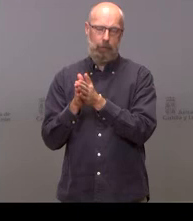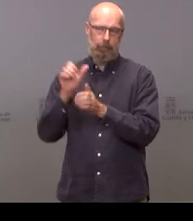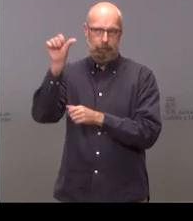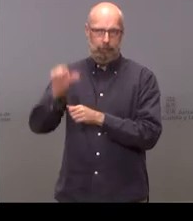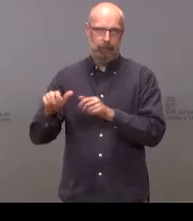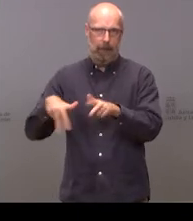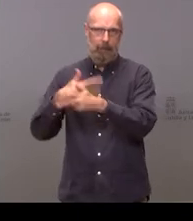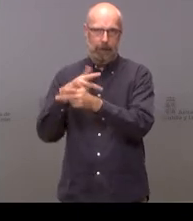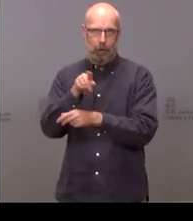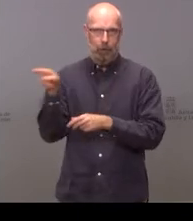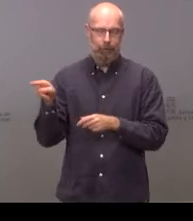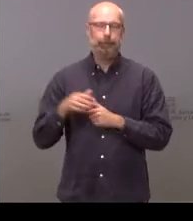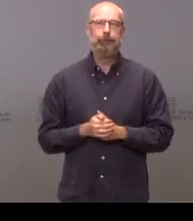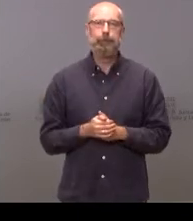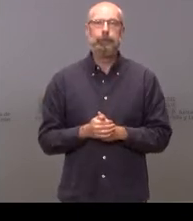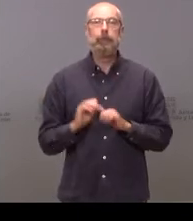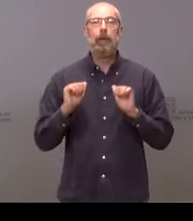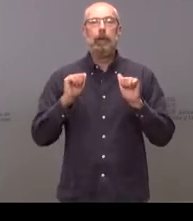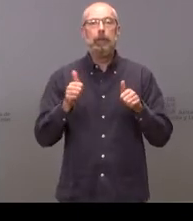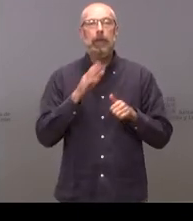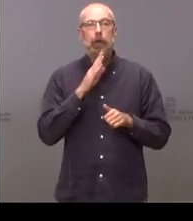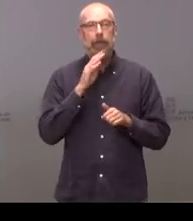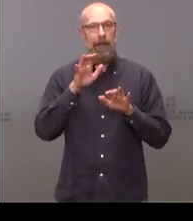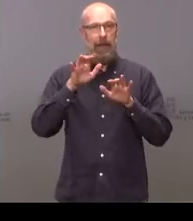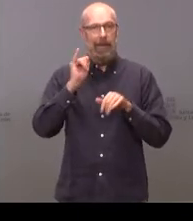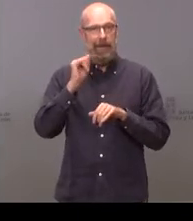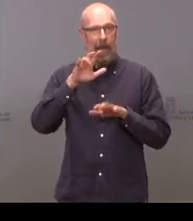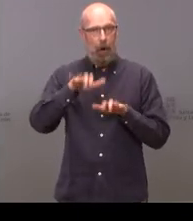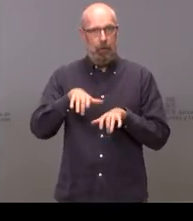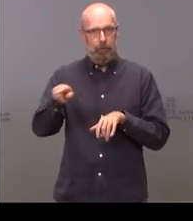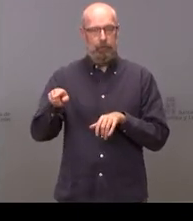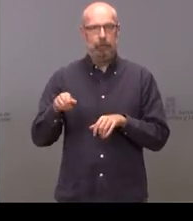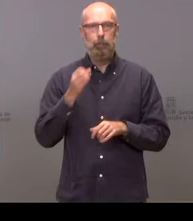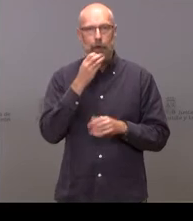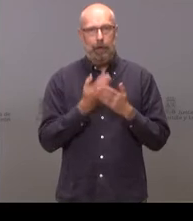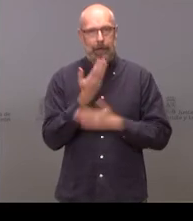videoconferencia Es el caso de Carlos Domínguez de Ileón Hola, buenos días Carlos